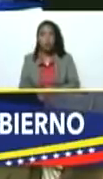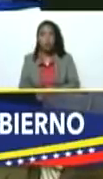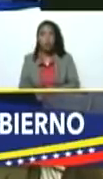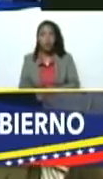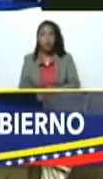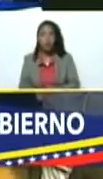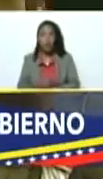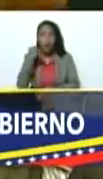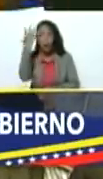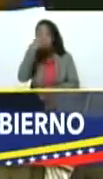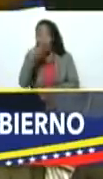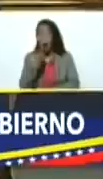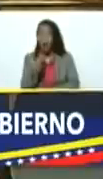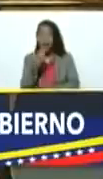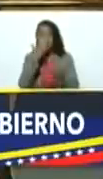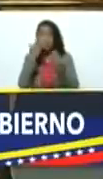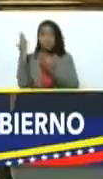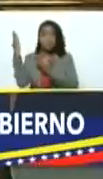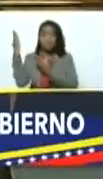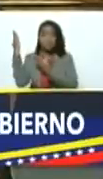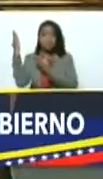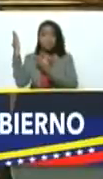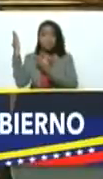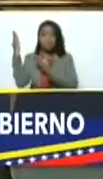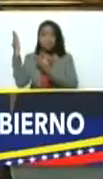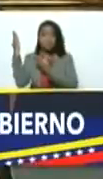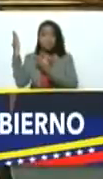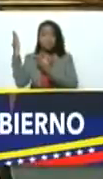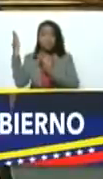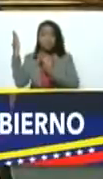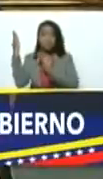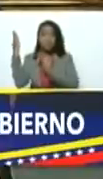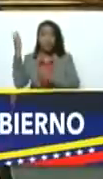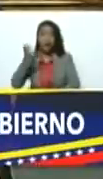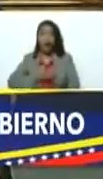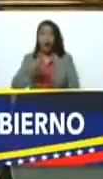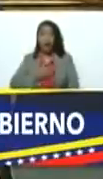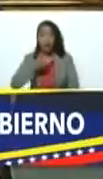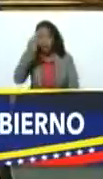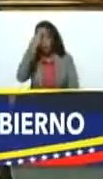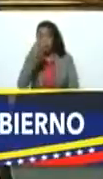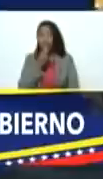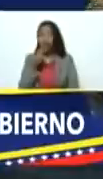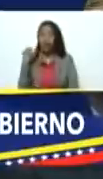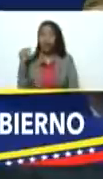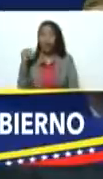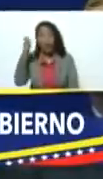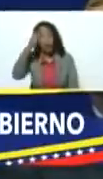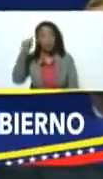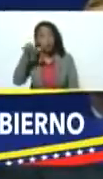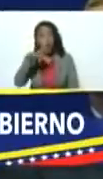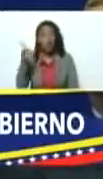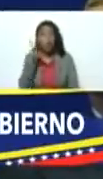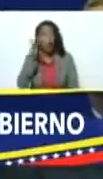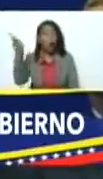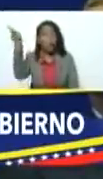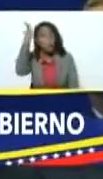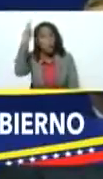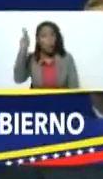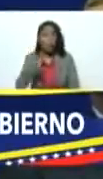Muchachito, pues, de la juventud. El alcalde de Los Teques, la ciudad de Huaycaipuró,